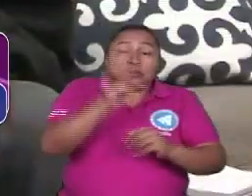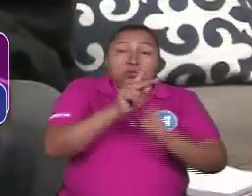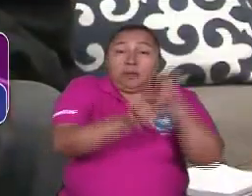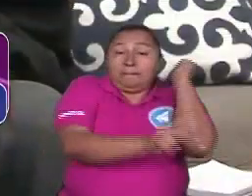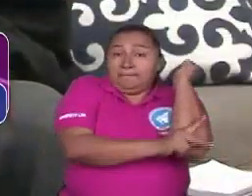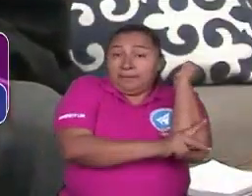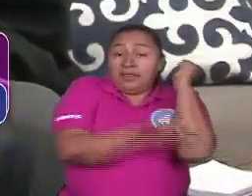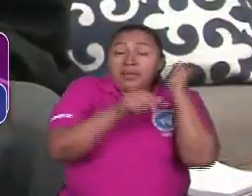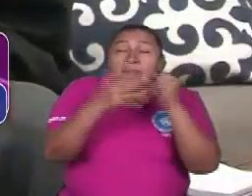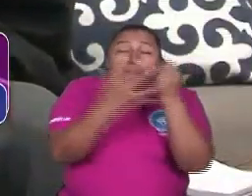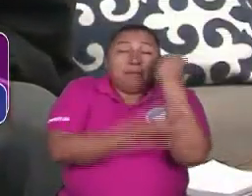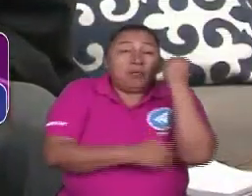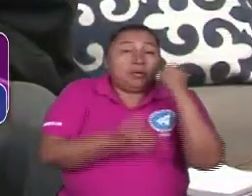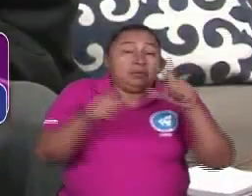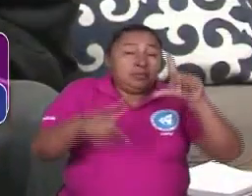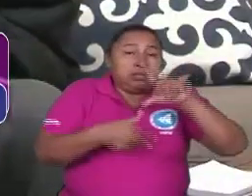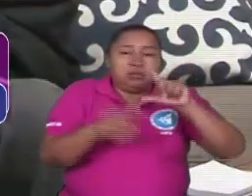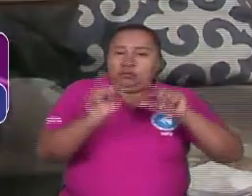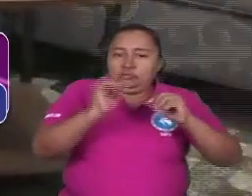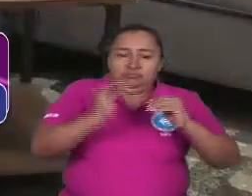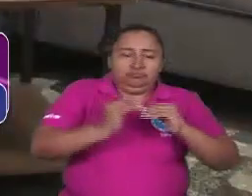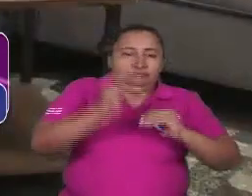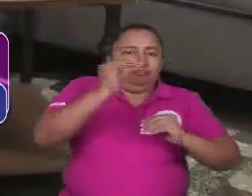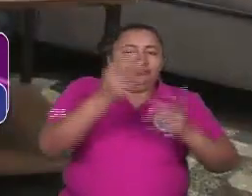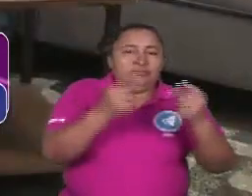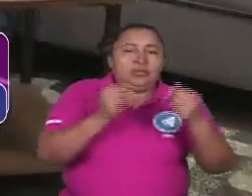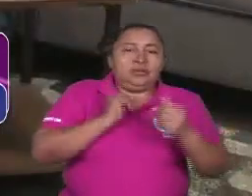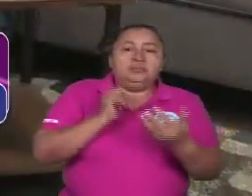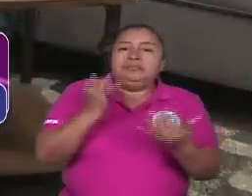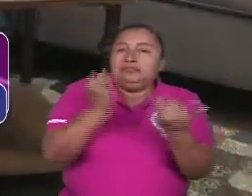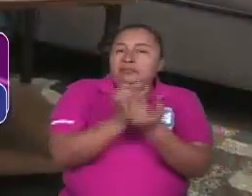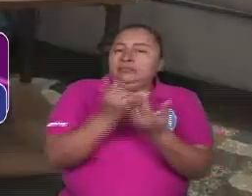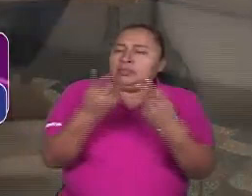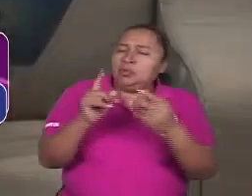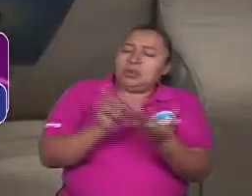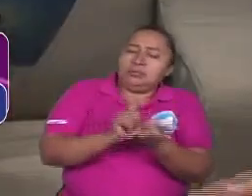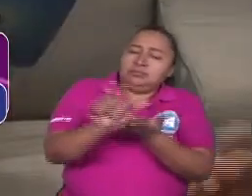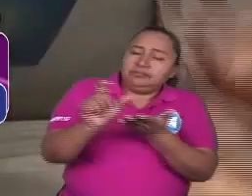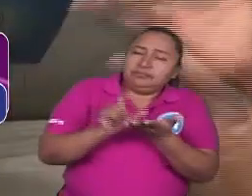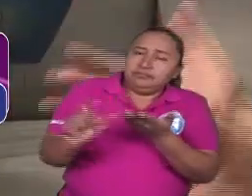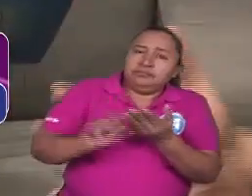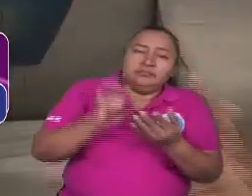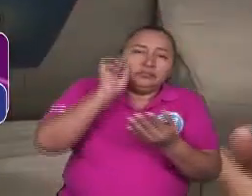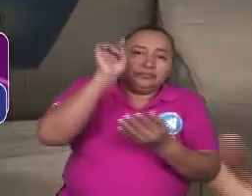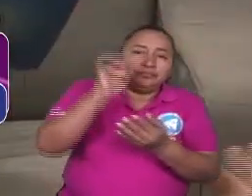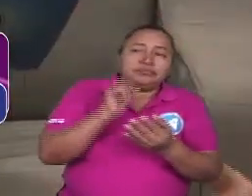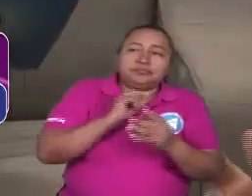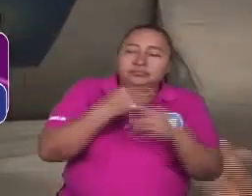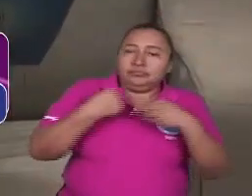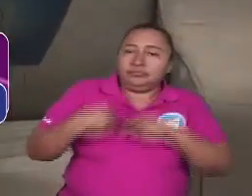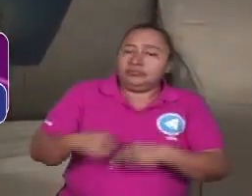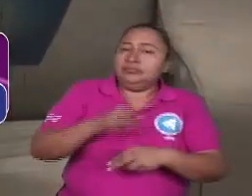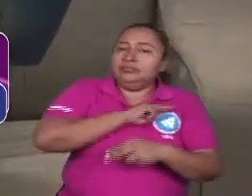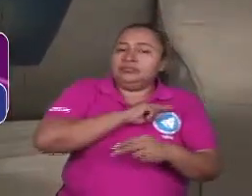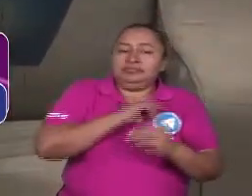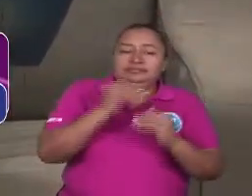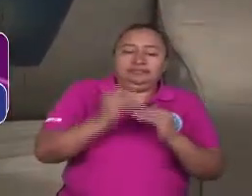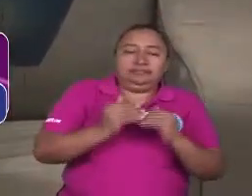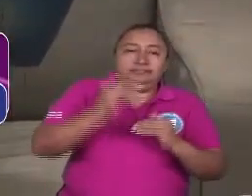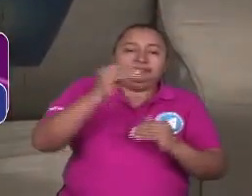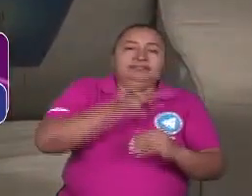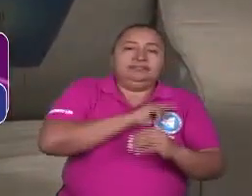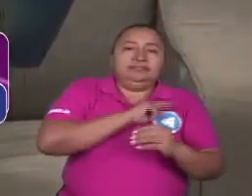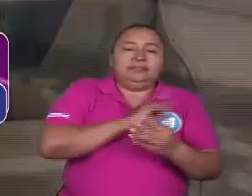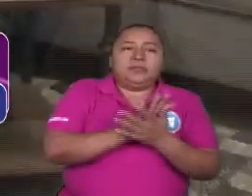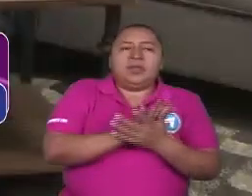crecimiento productivo pero también en cuanto al reparto el índice de desarrollo humano el índice de Gini también eso hubo un crecimiento bastante